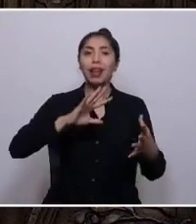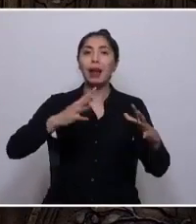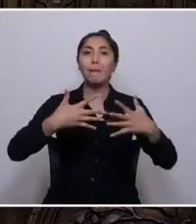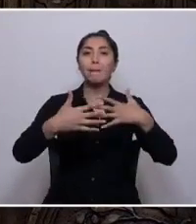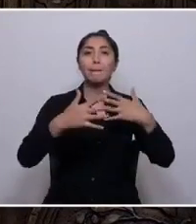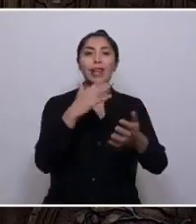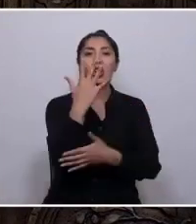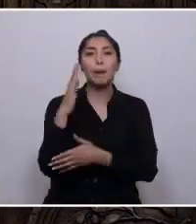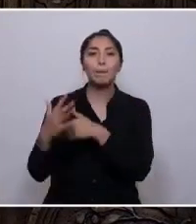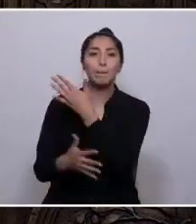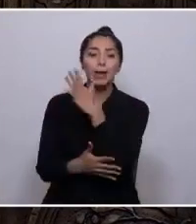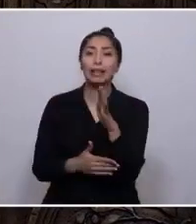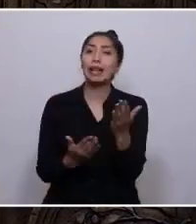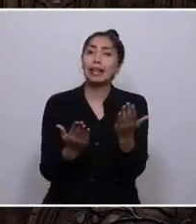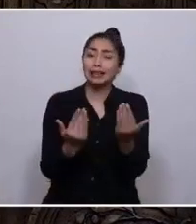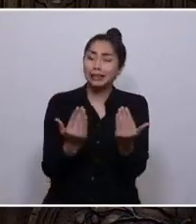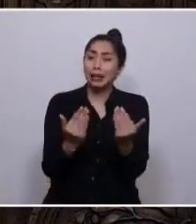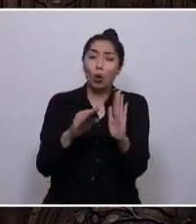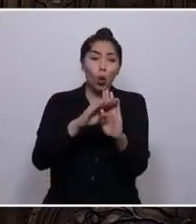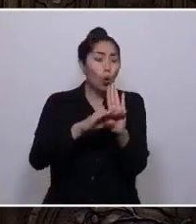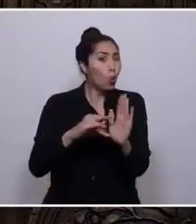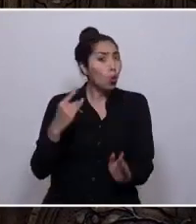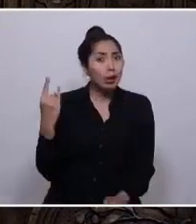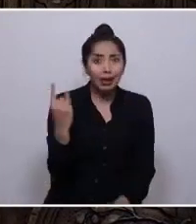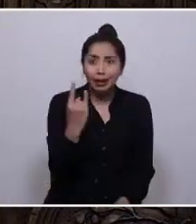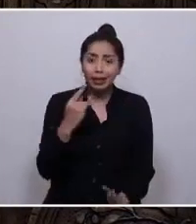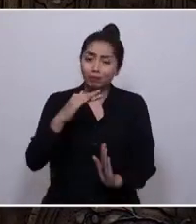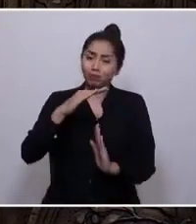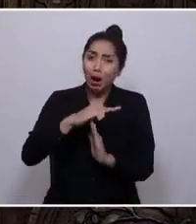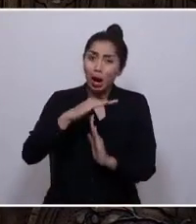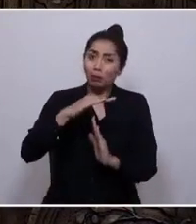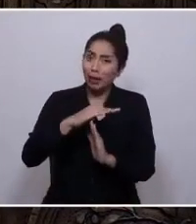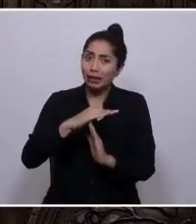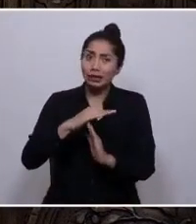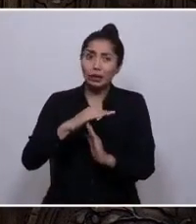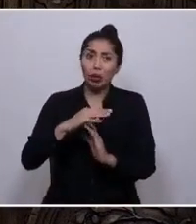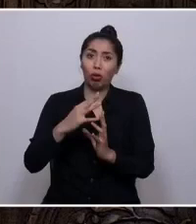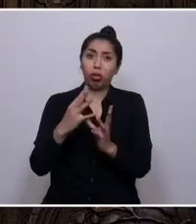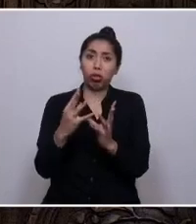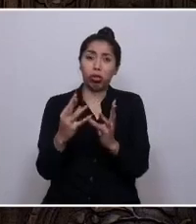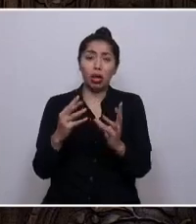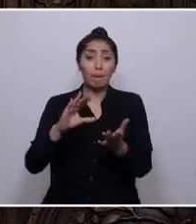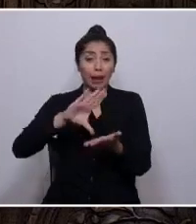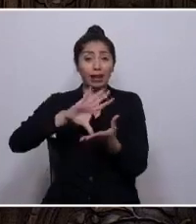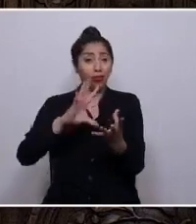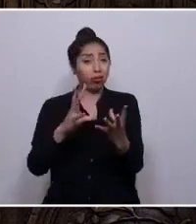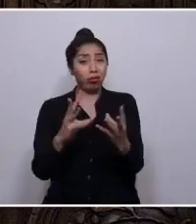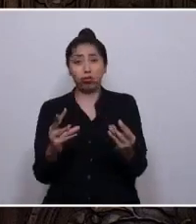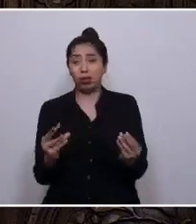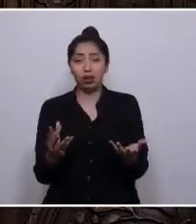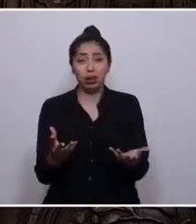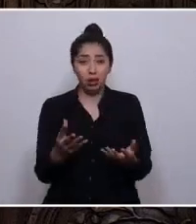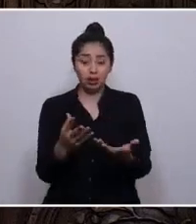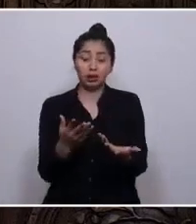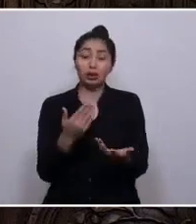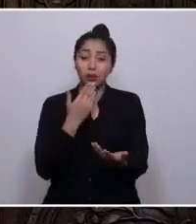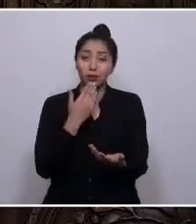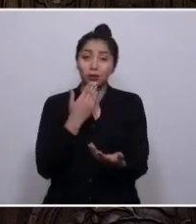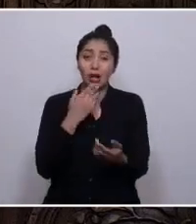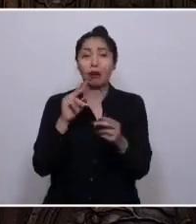medidas urgentes para detener el avance de la destrucción de nuestro país en temas medioambientales. Cierro comillas.